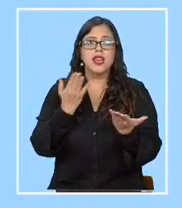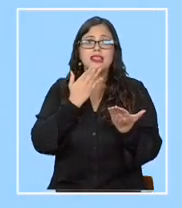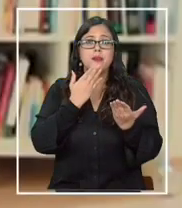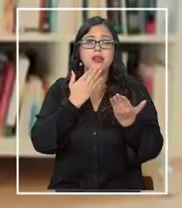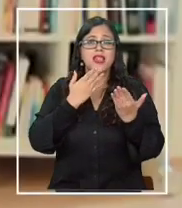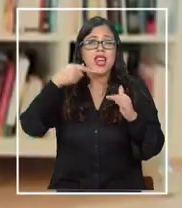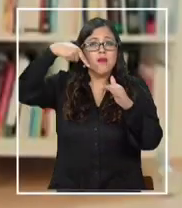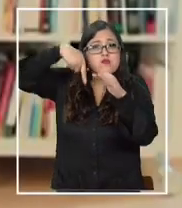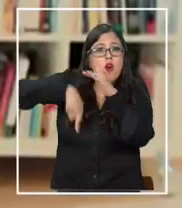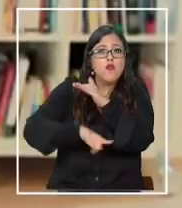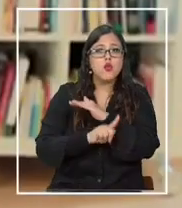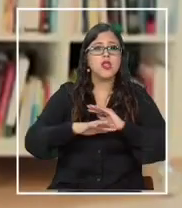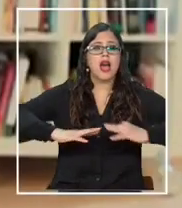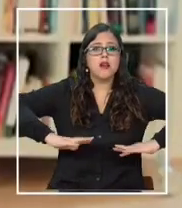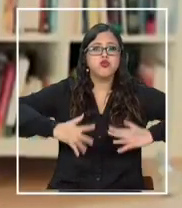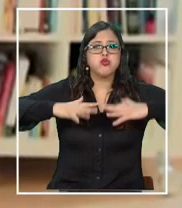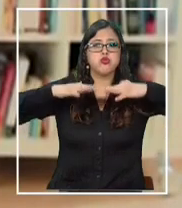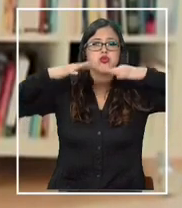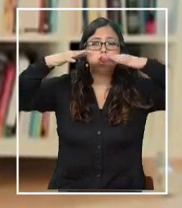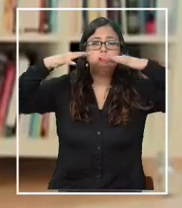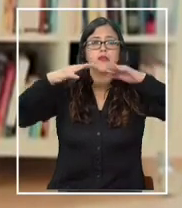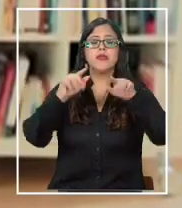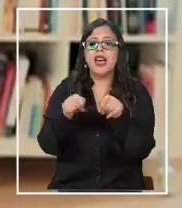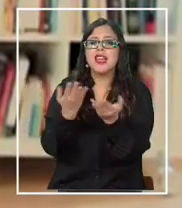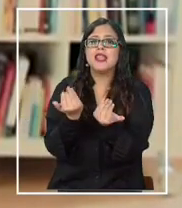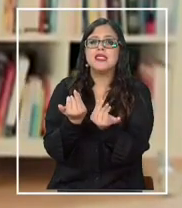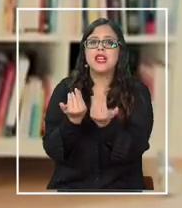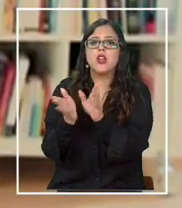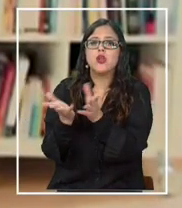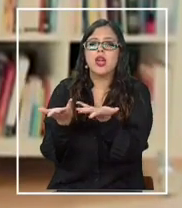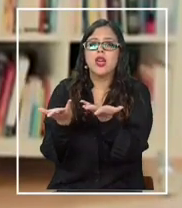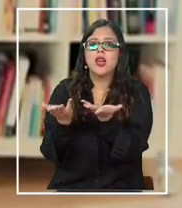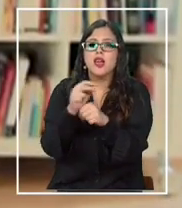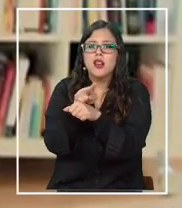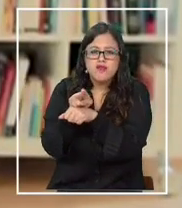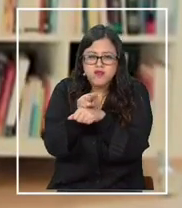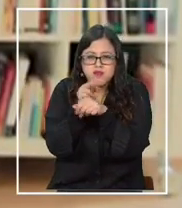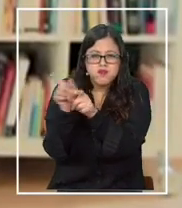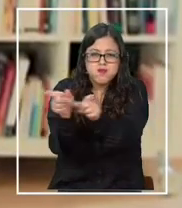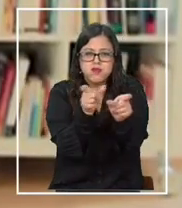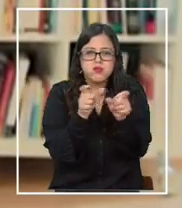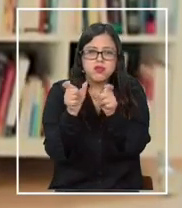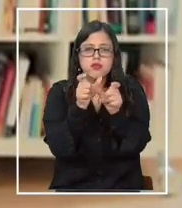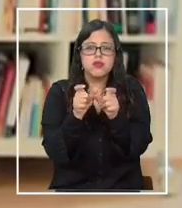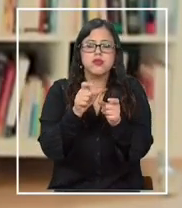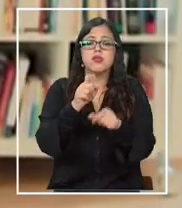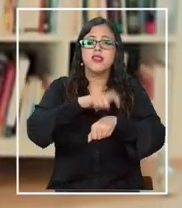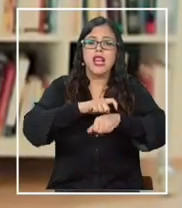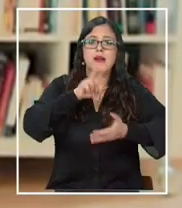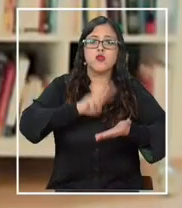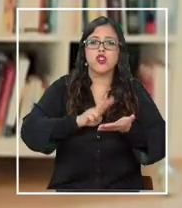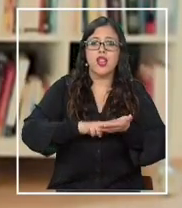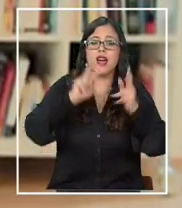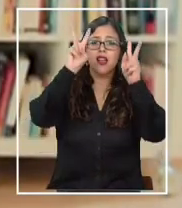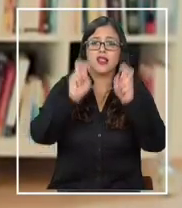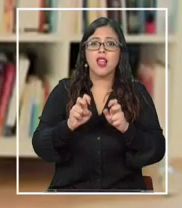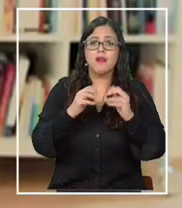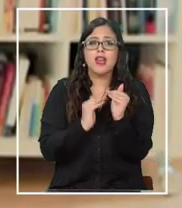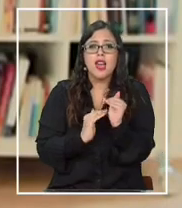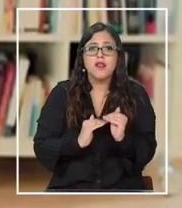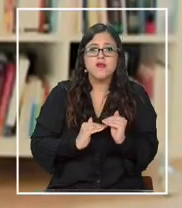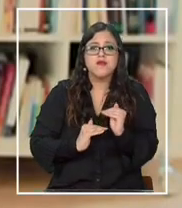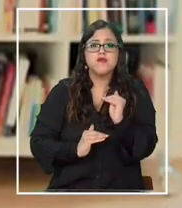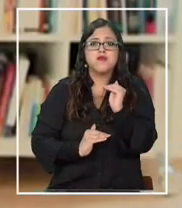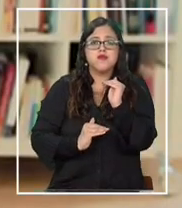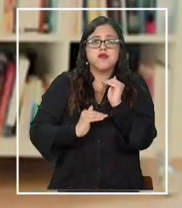del agua. Es necesario monitorear en tiempo real los valores del nivel que se presentan en